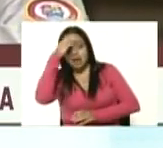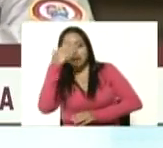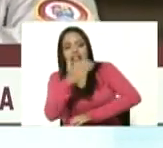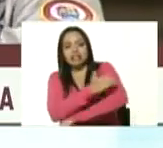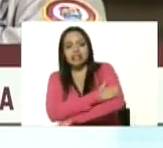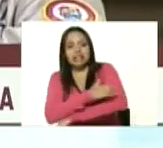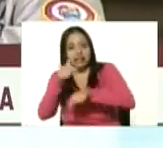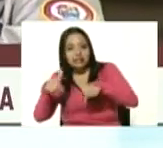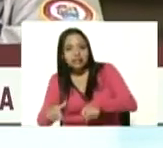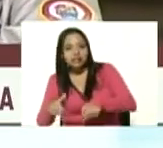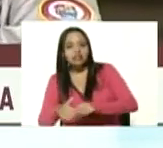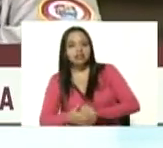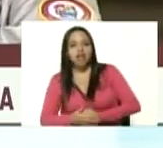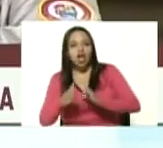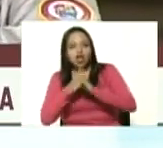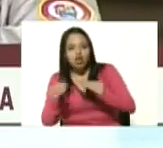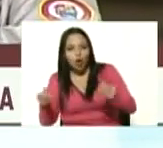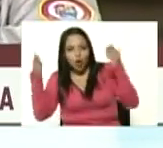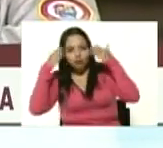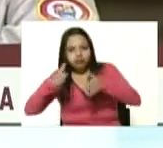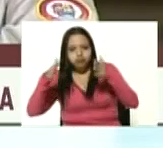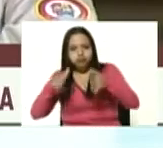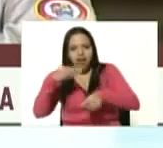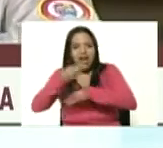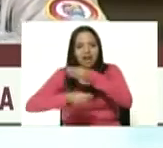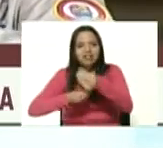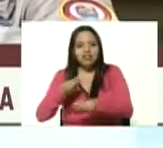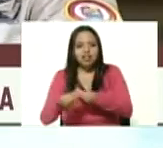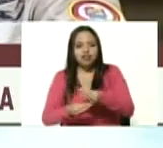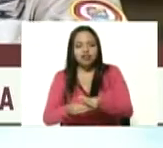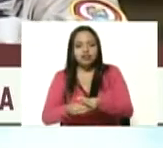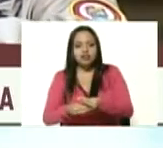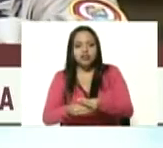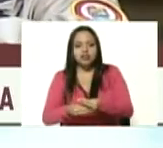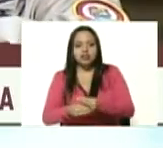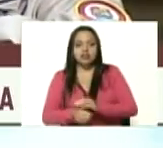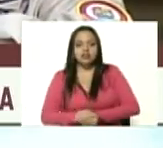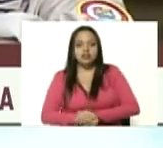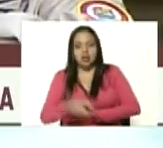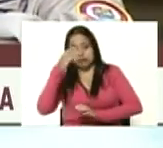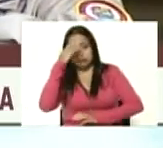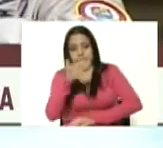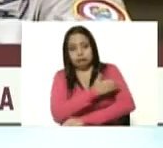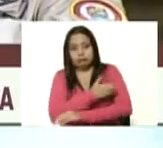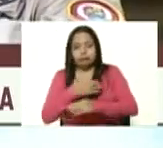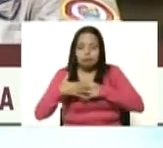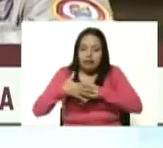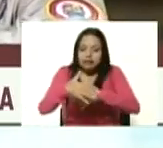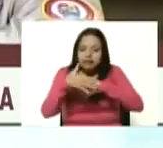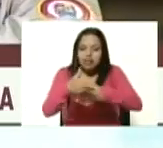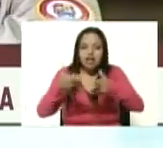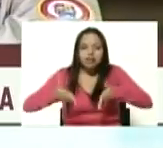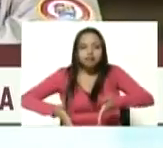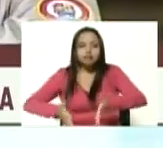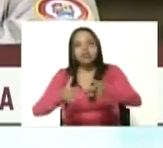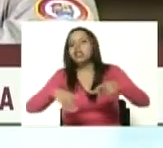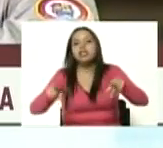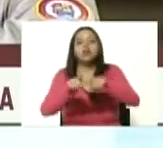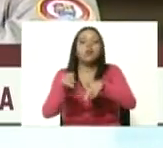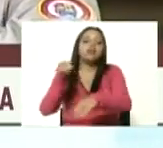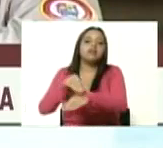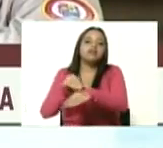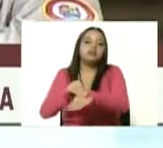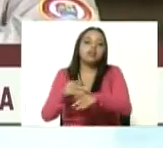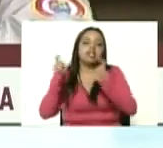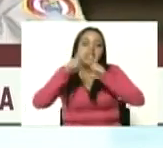todas estas órdenes que usted está dando ciertamente las naciones marcharán al término de su grandeza al mismo paso que usted lo está alertando la